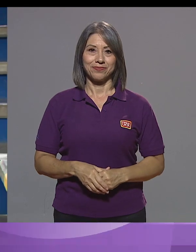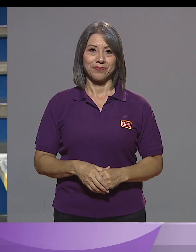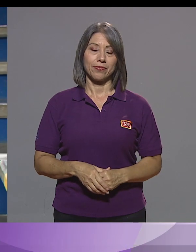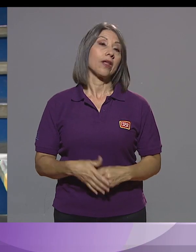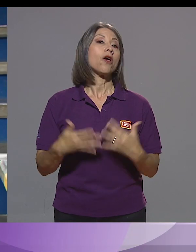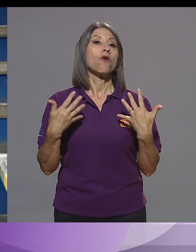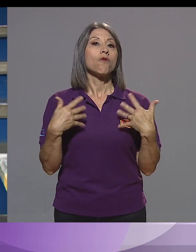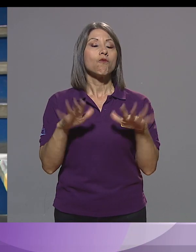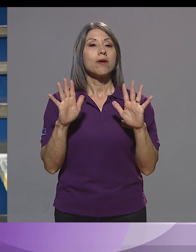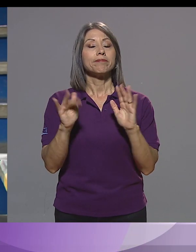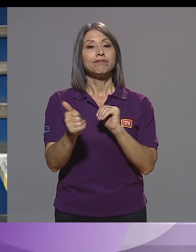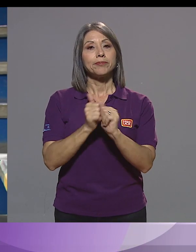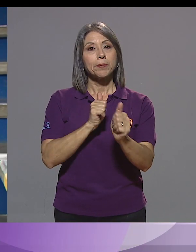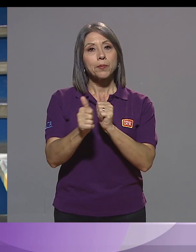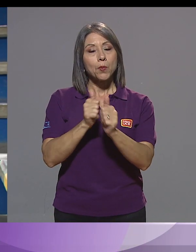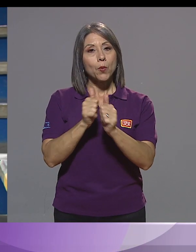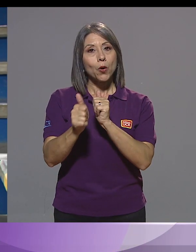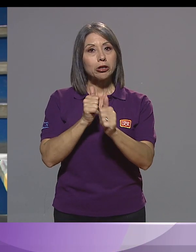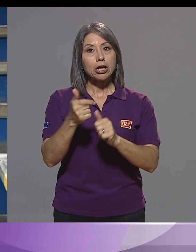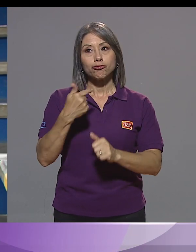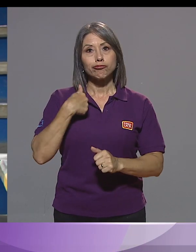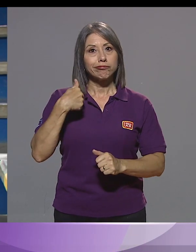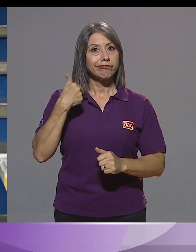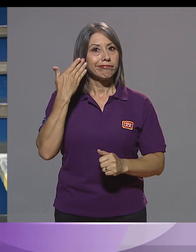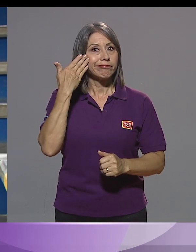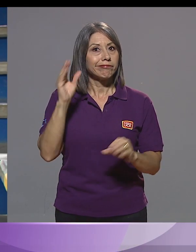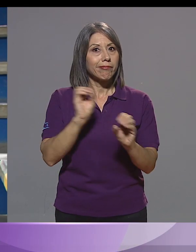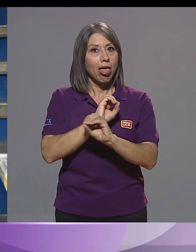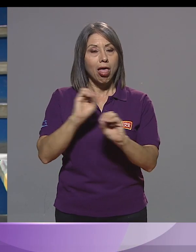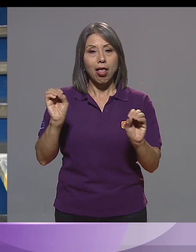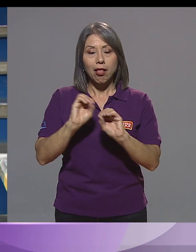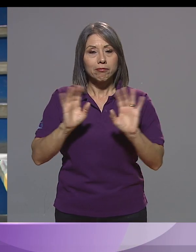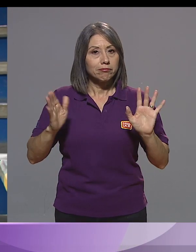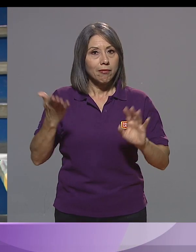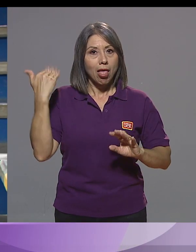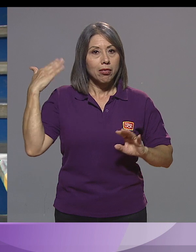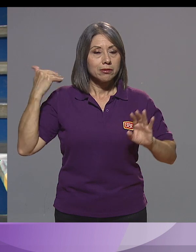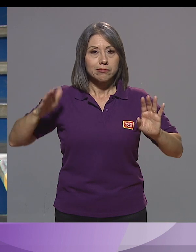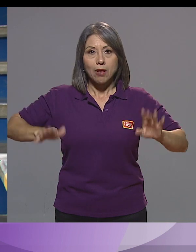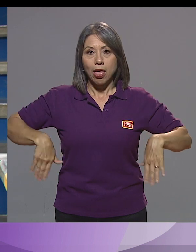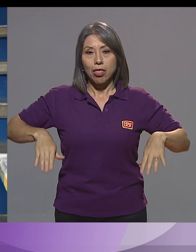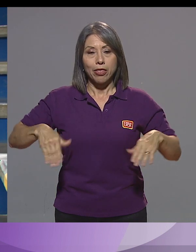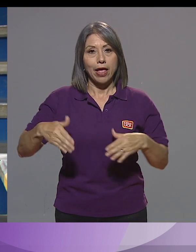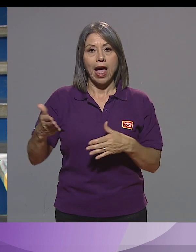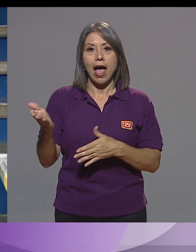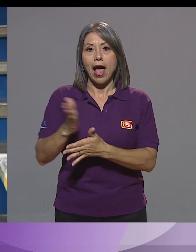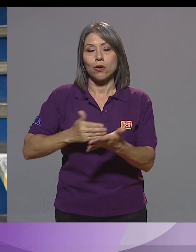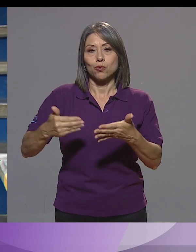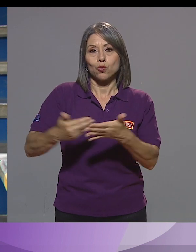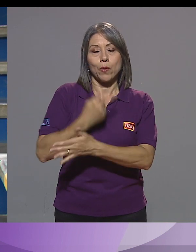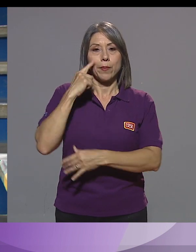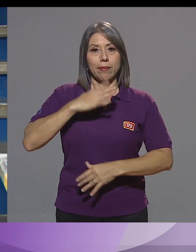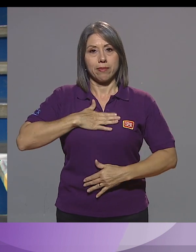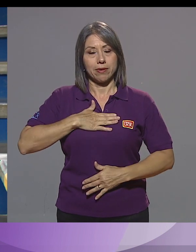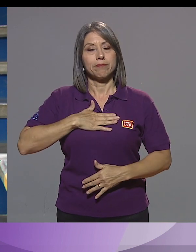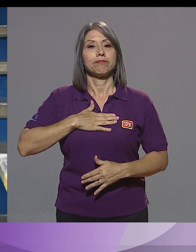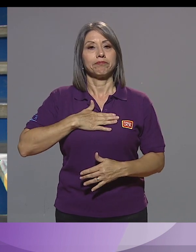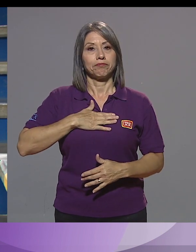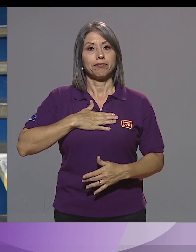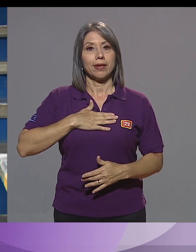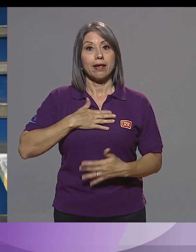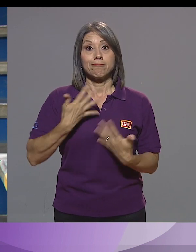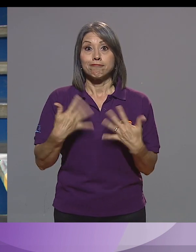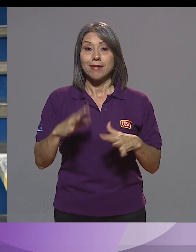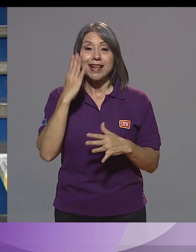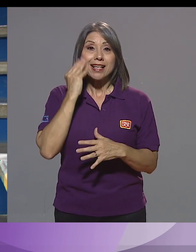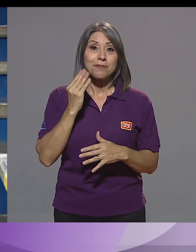Fue un deporte que no lo conocía. Fue nuevo para mí. Y la experiencia